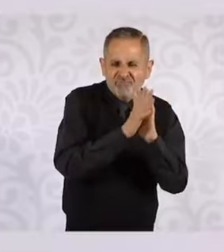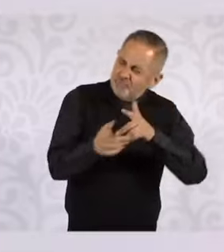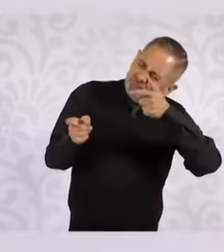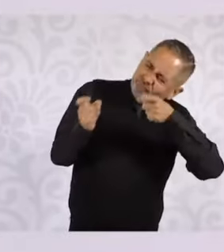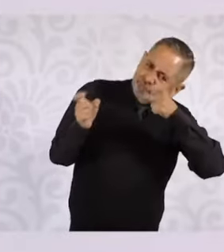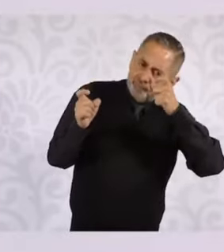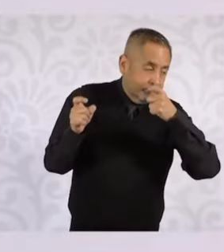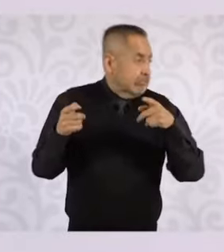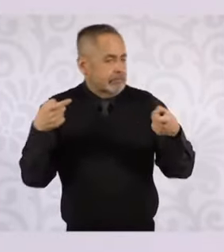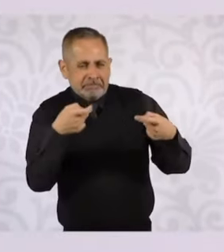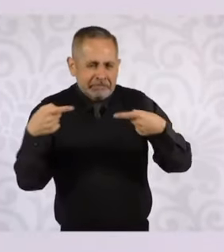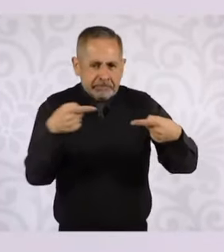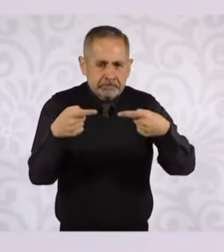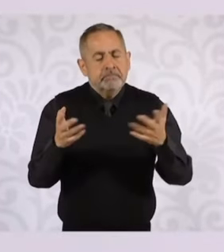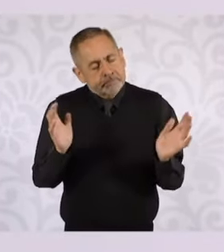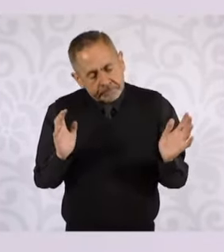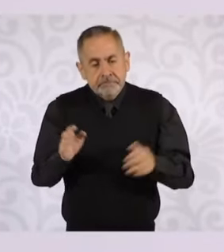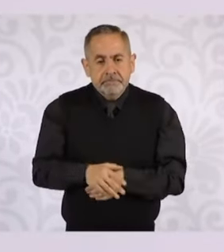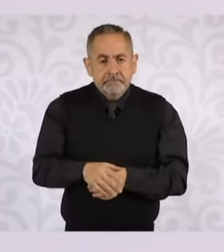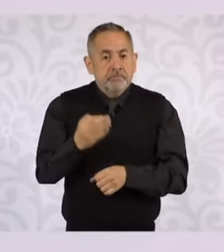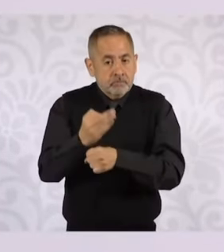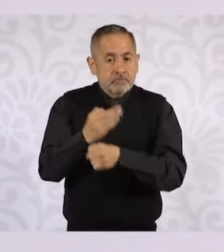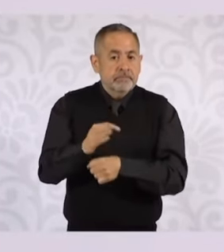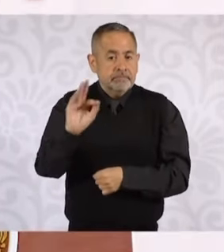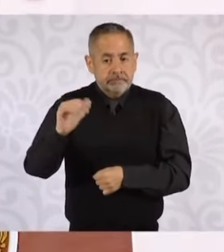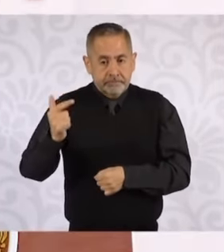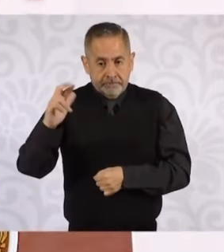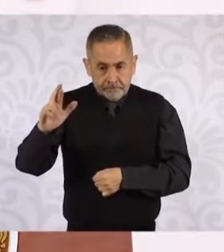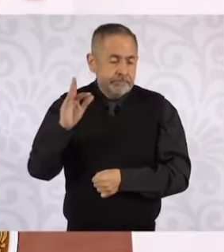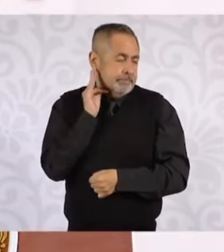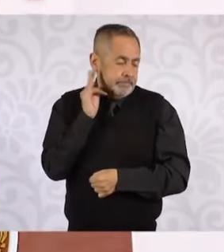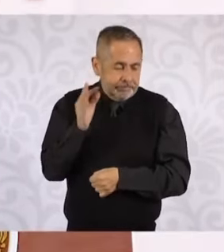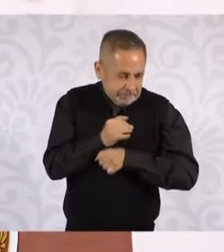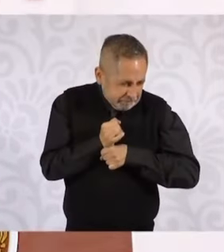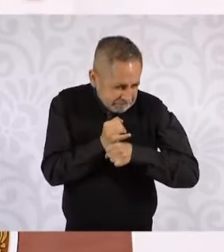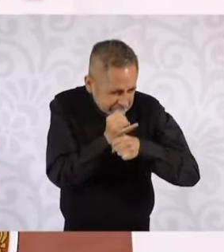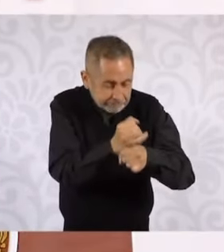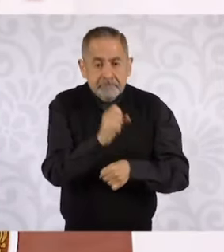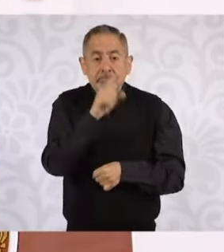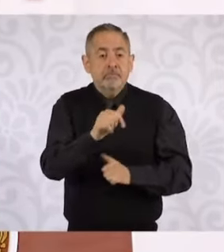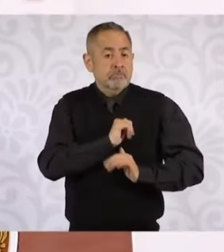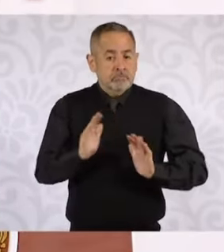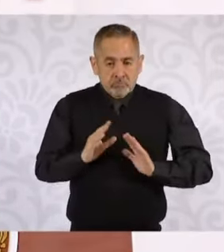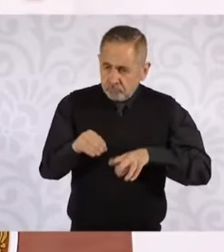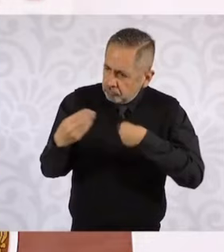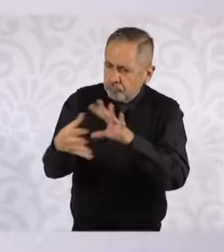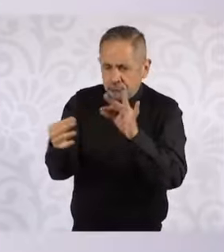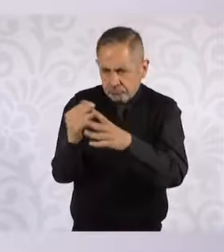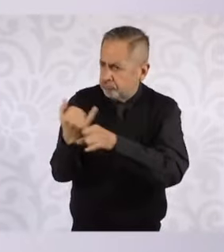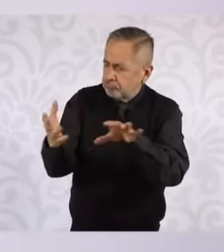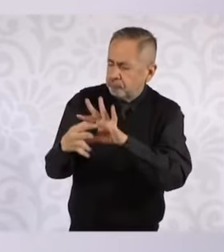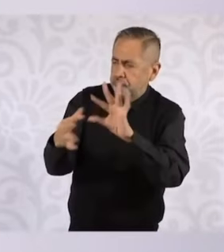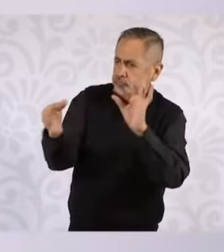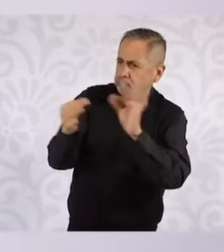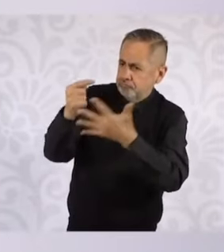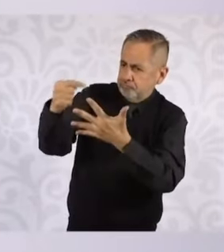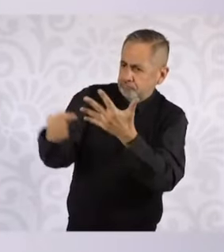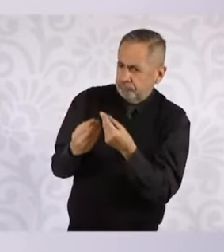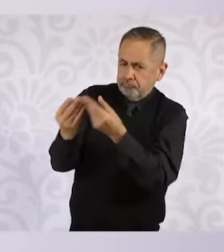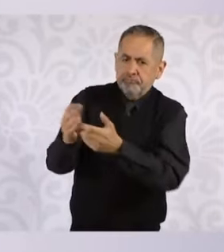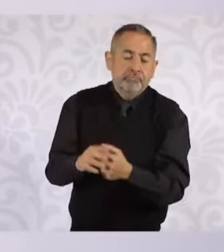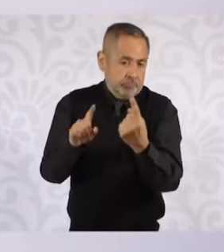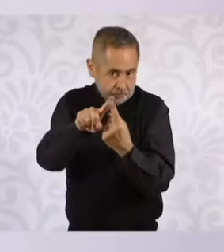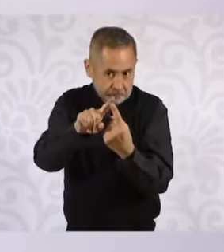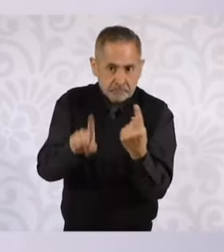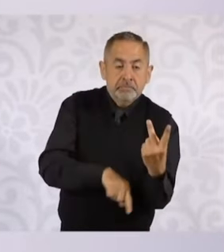dos casos se están haciendo las investigaciones por parte de la Fiscalía General de la República y el ejército está dando toda la información. Ese es un caso.